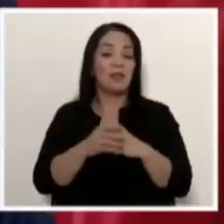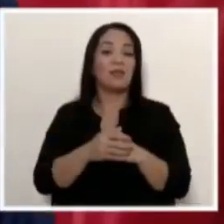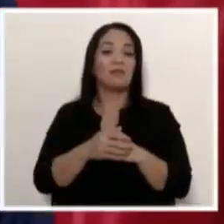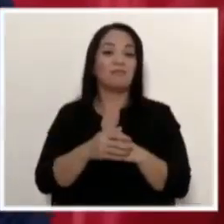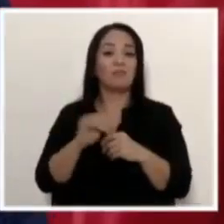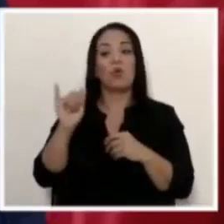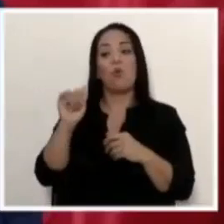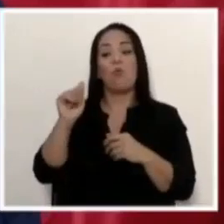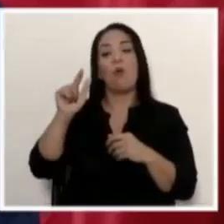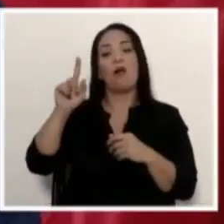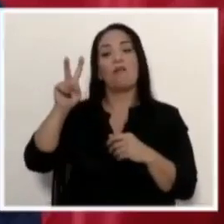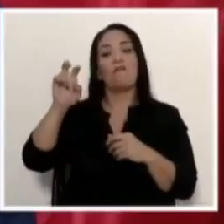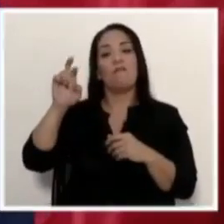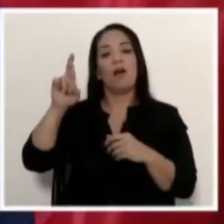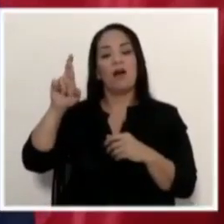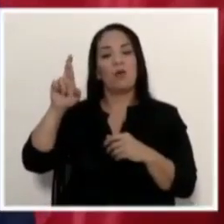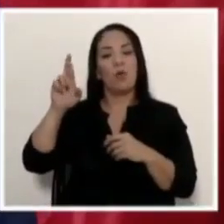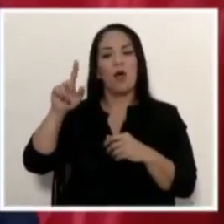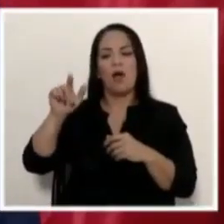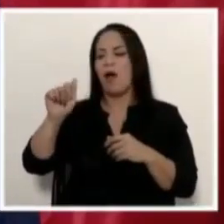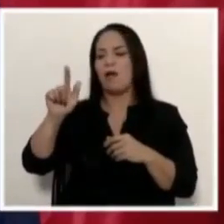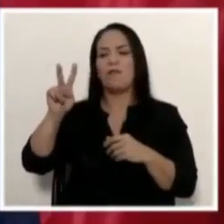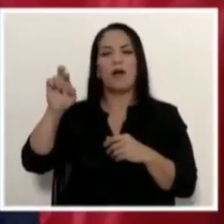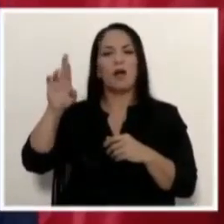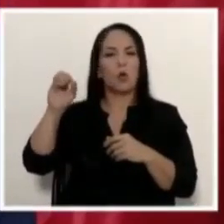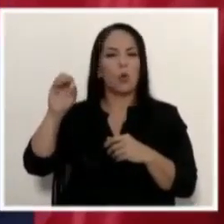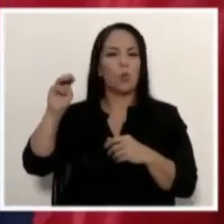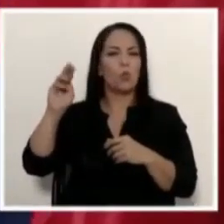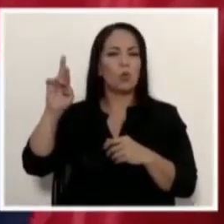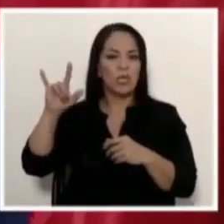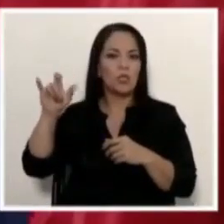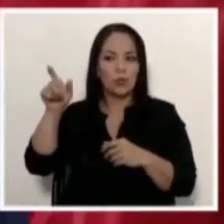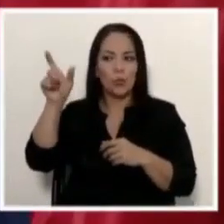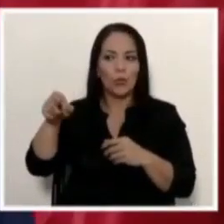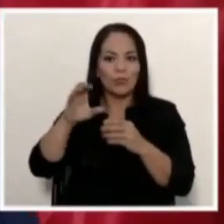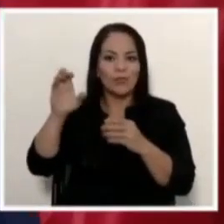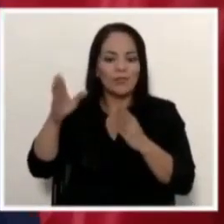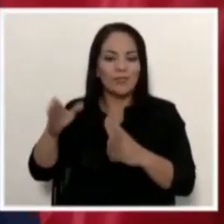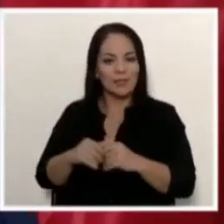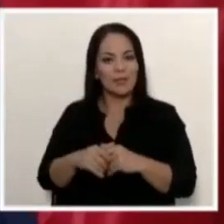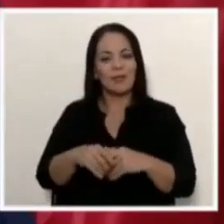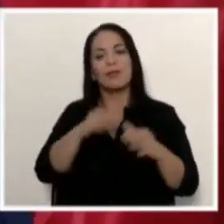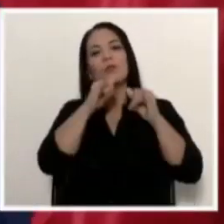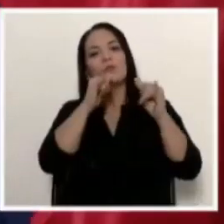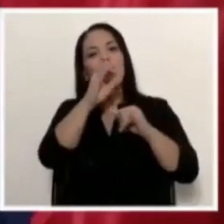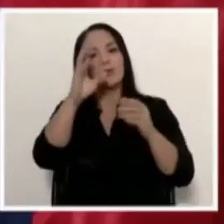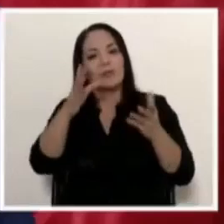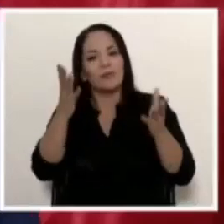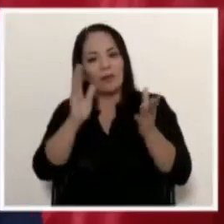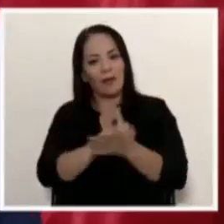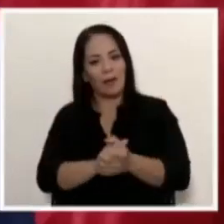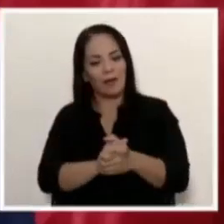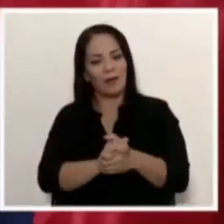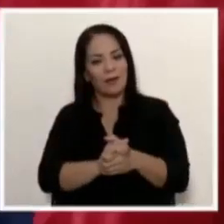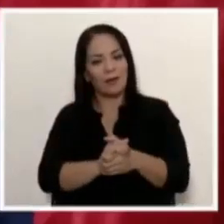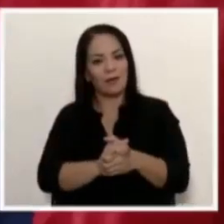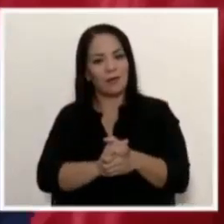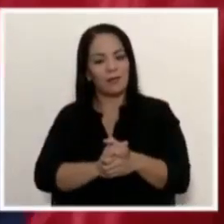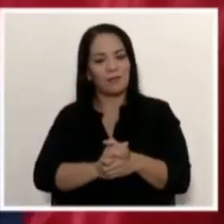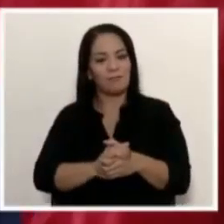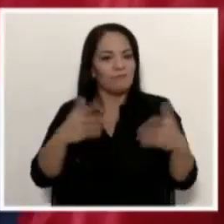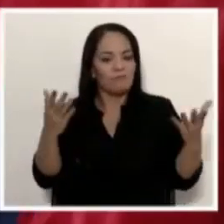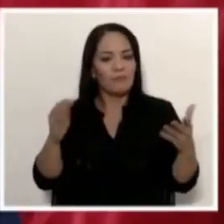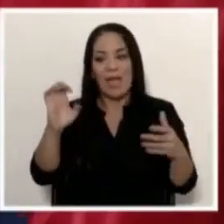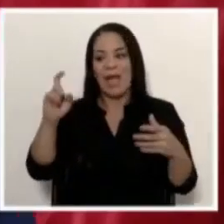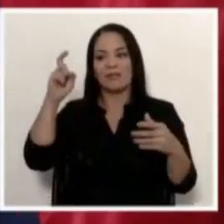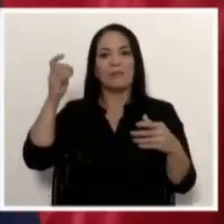Álvaro Murillo creo, no lo conozco, no sé quién es, pero que es un costarricense denunciando a Costa Rica y salieron los expresidentes